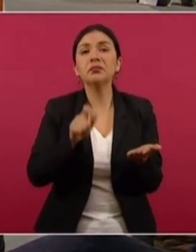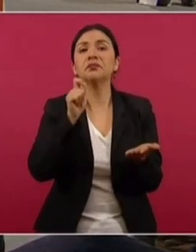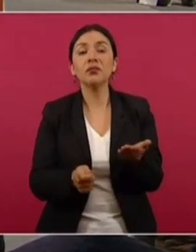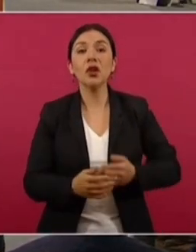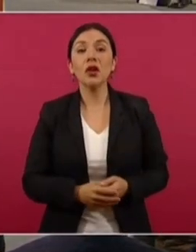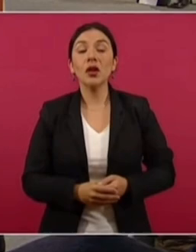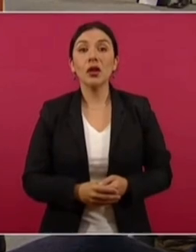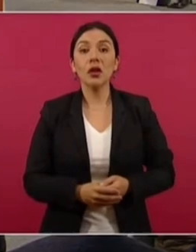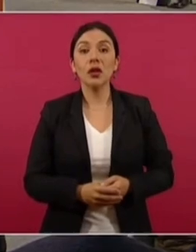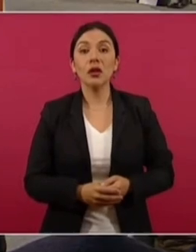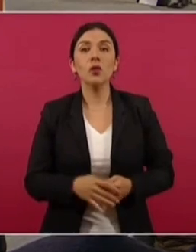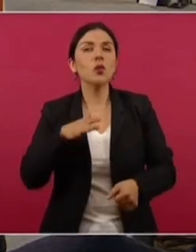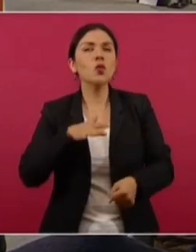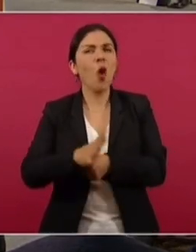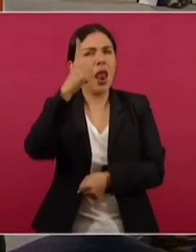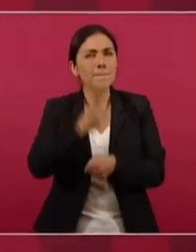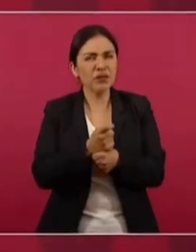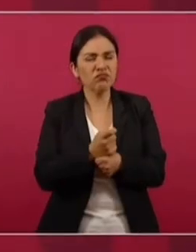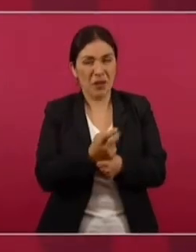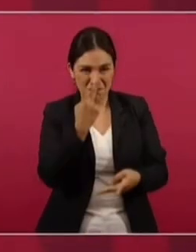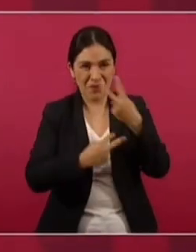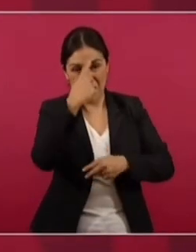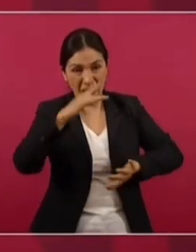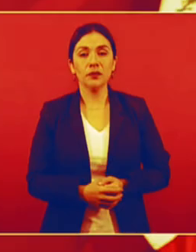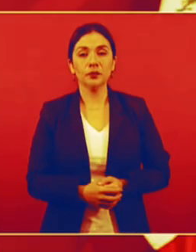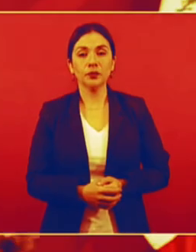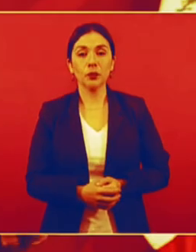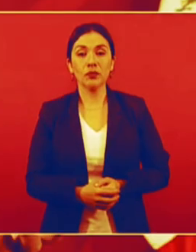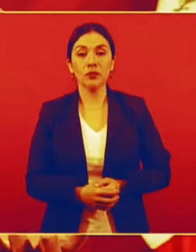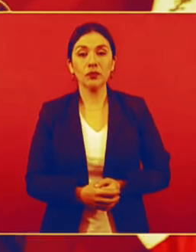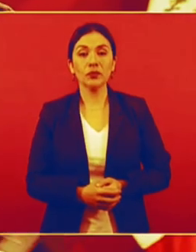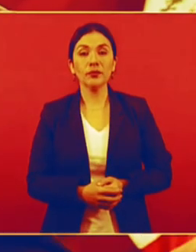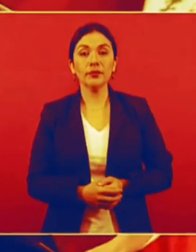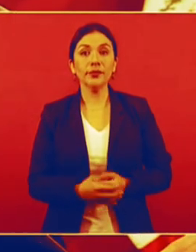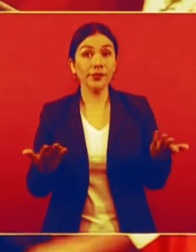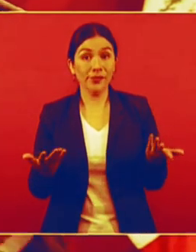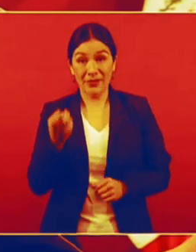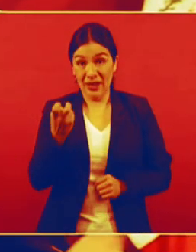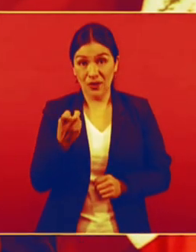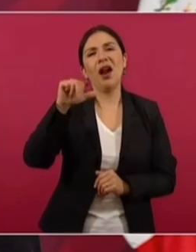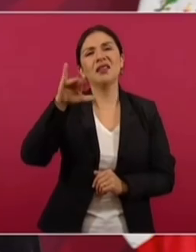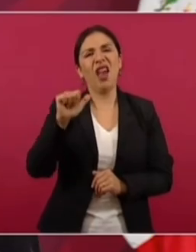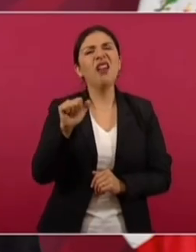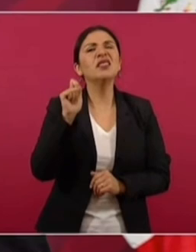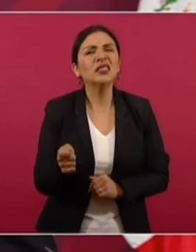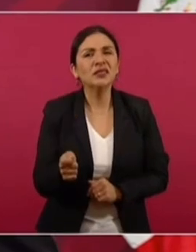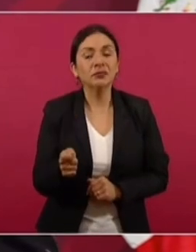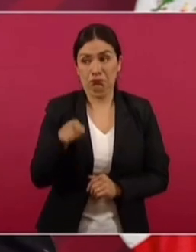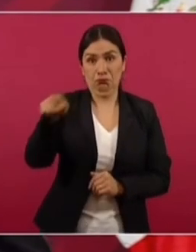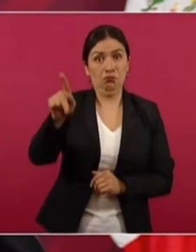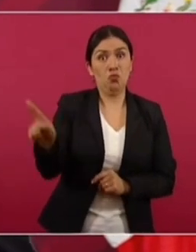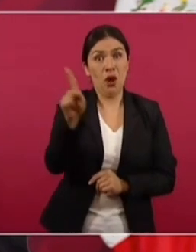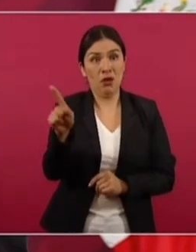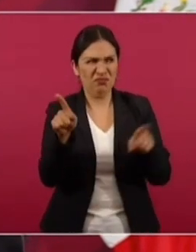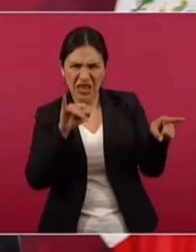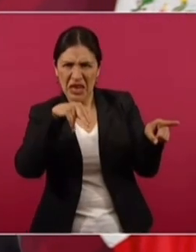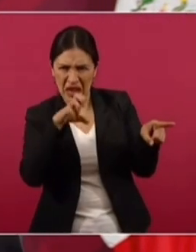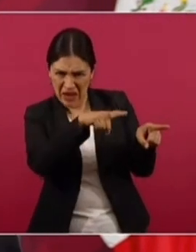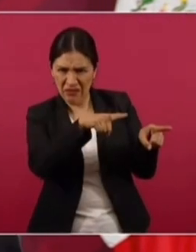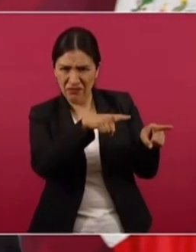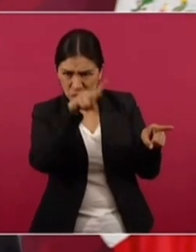el motor del cambio es el pueblo. Entonces, ¿qué es la democracia? Es el pueblo. ¿Es el instituto electoral?